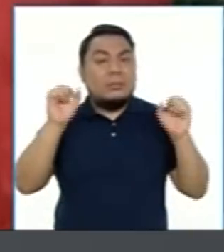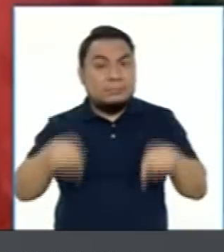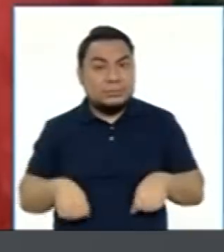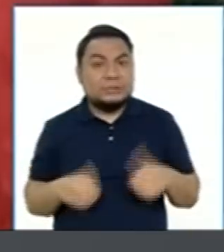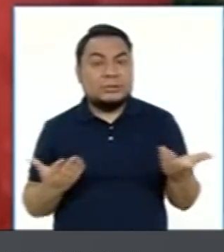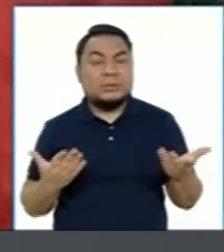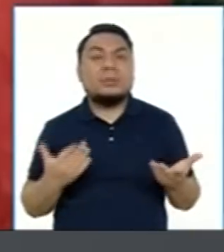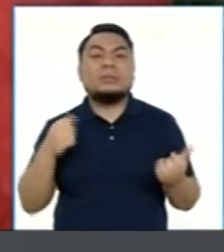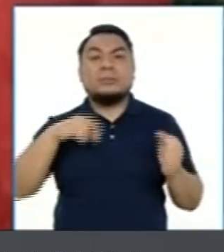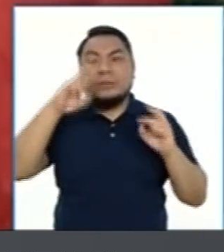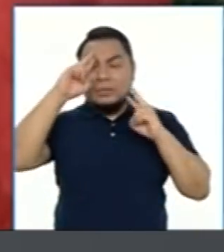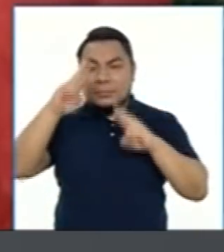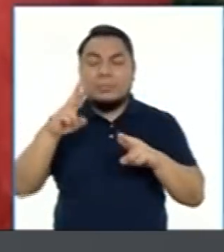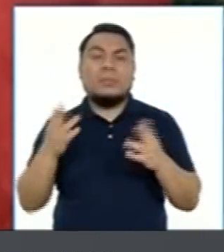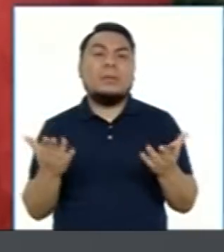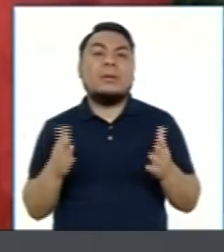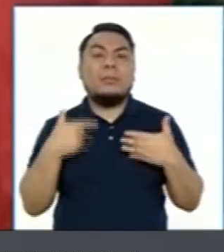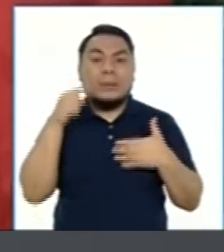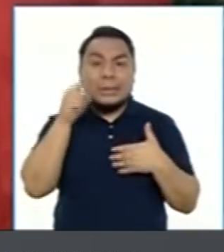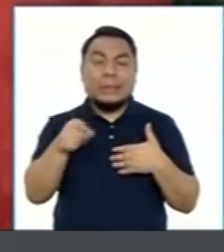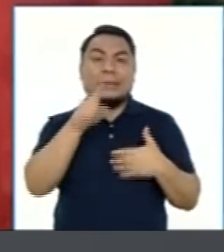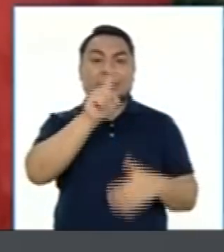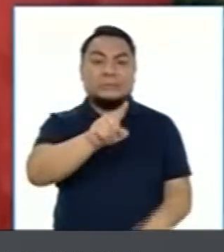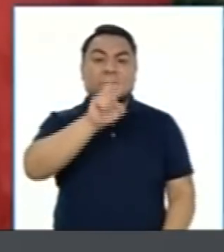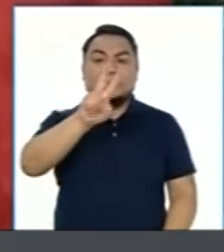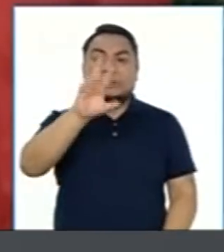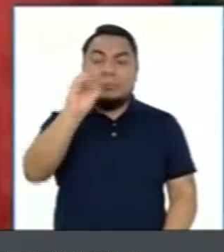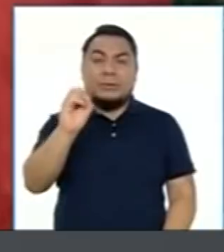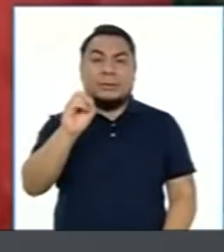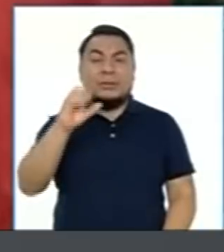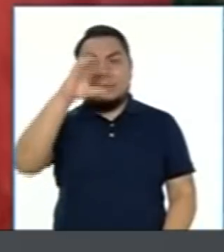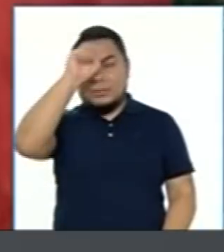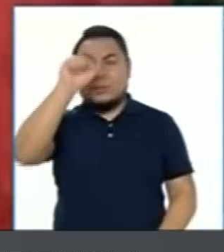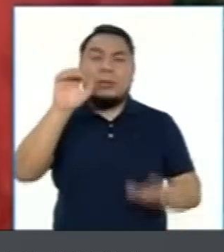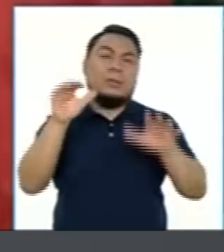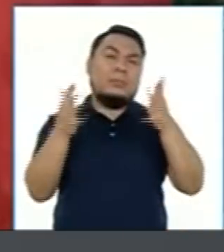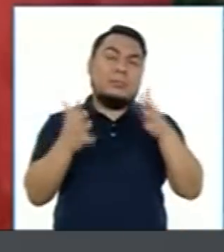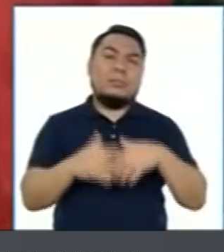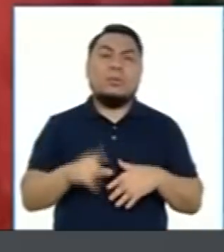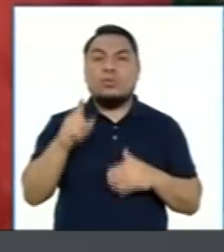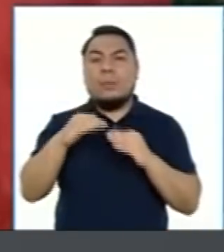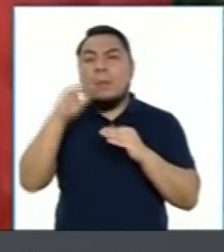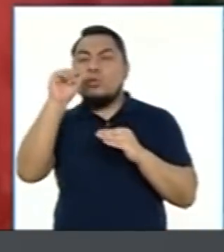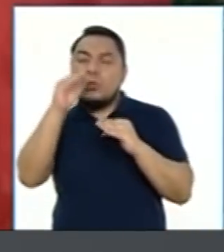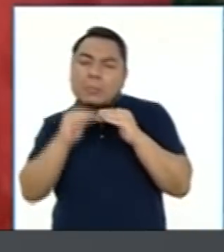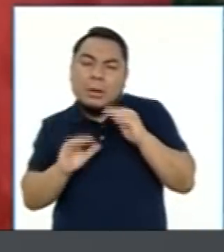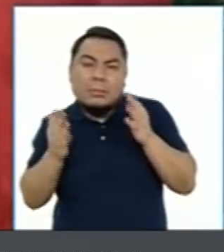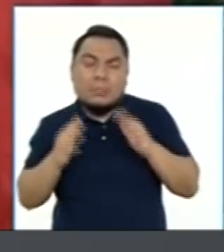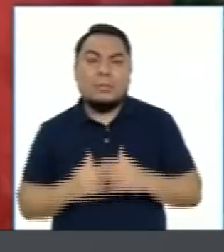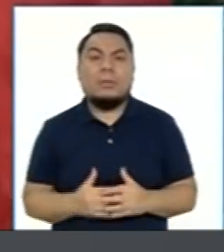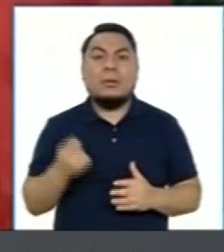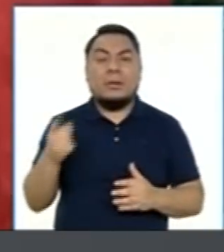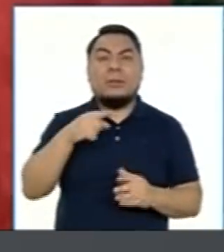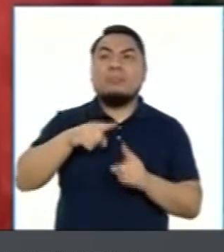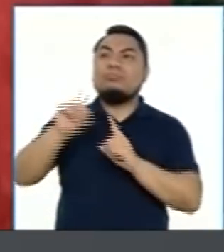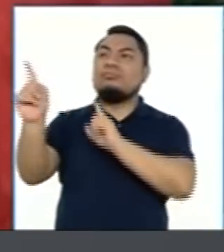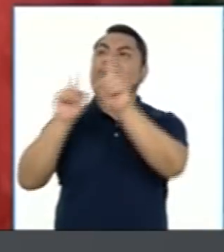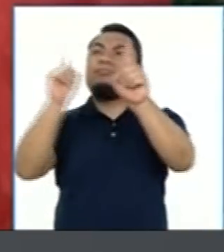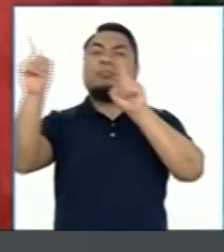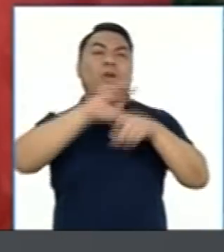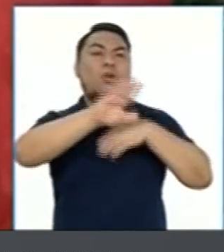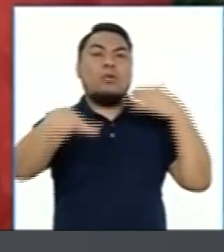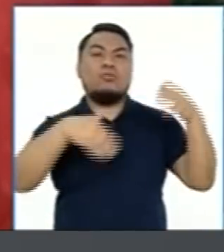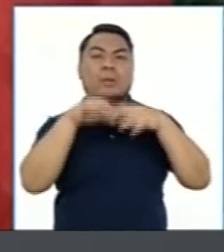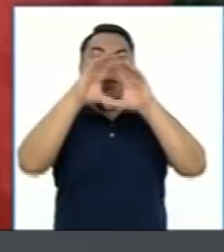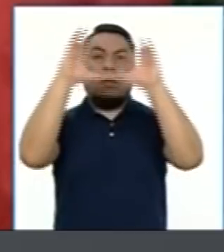posible, he respetado para que estos 120 embajadores, aproximadamente, algunos más, algunos menos, distribuidos en